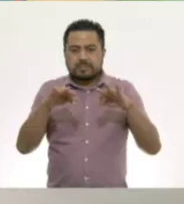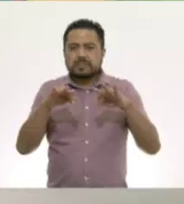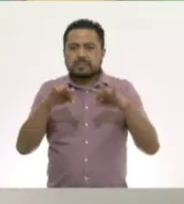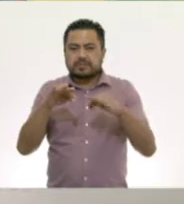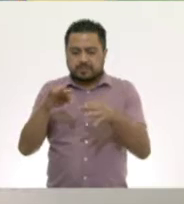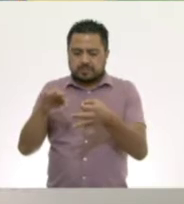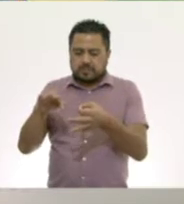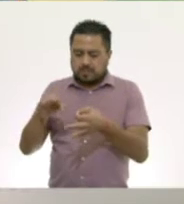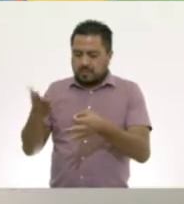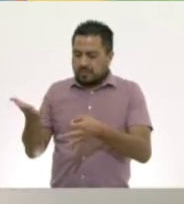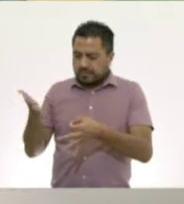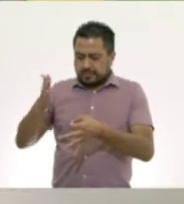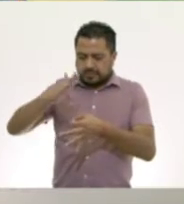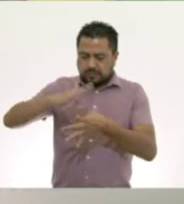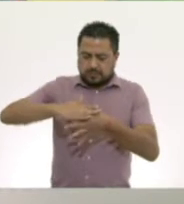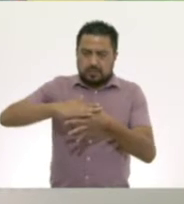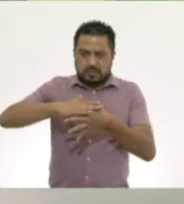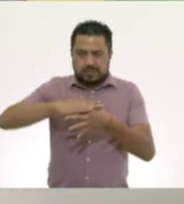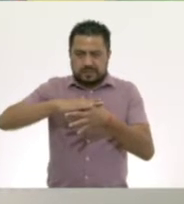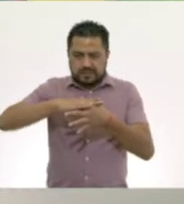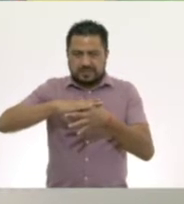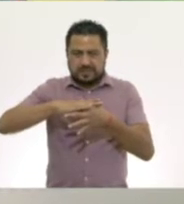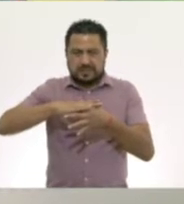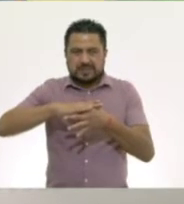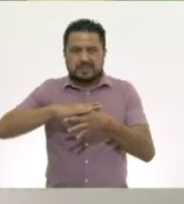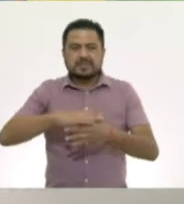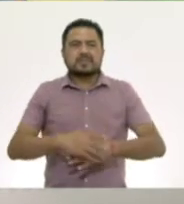del tubo de papel.